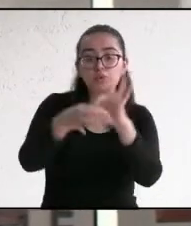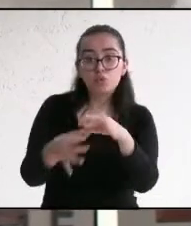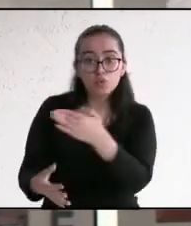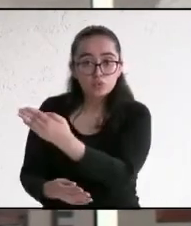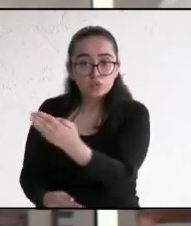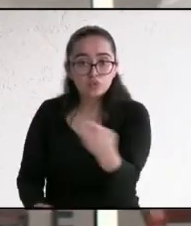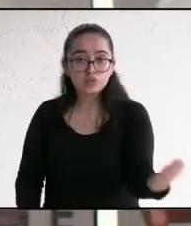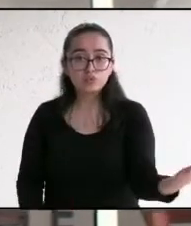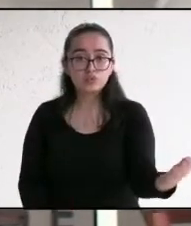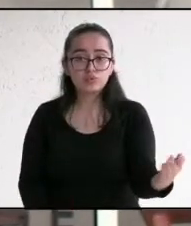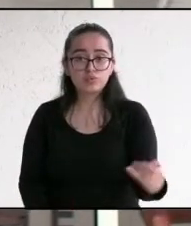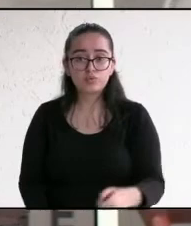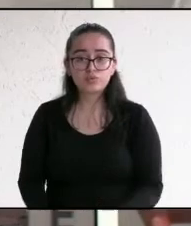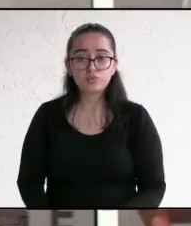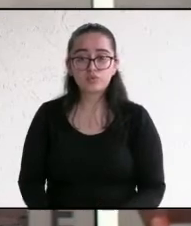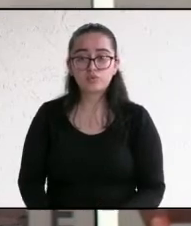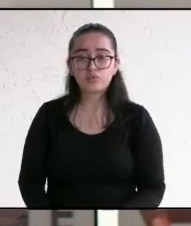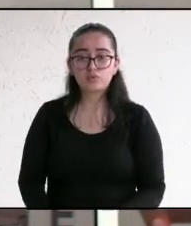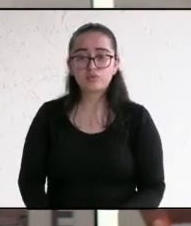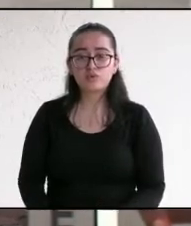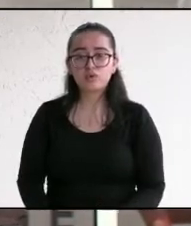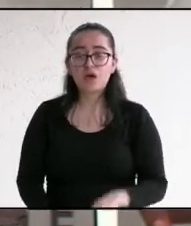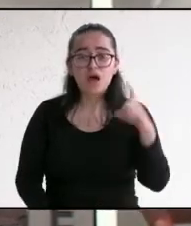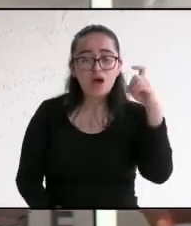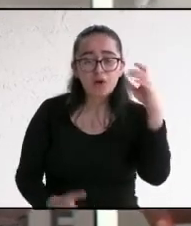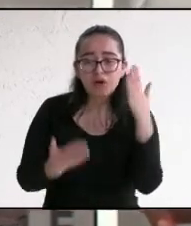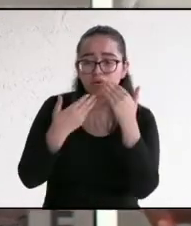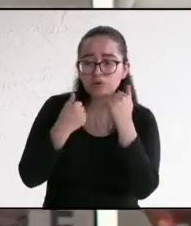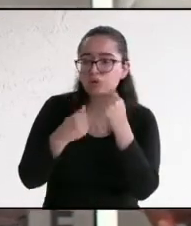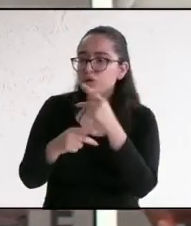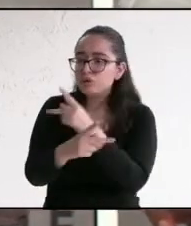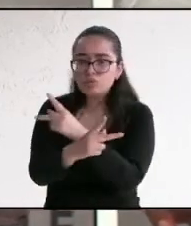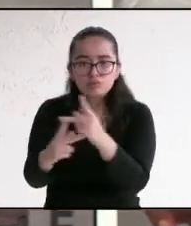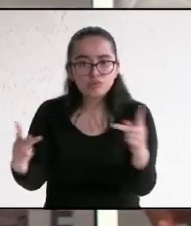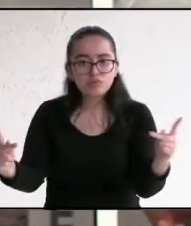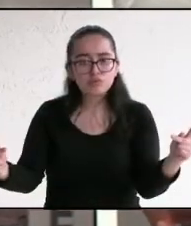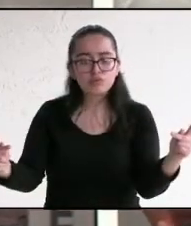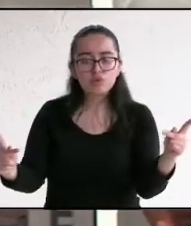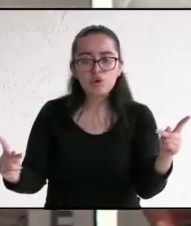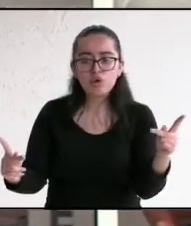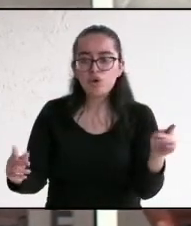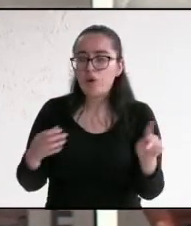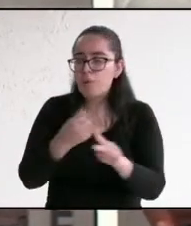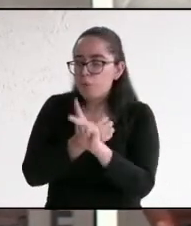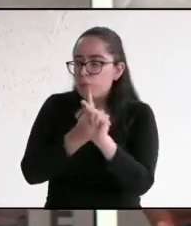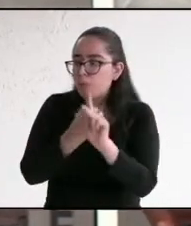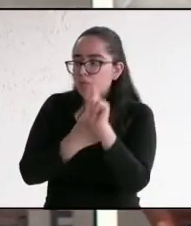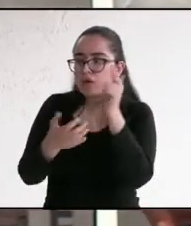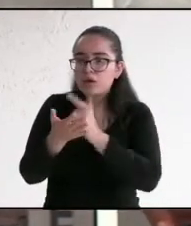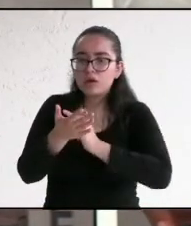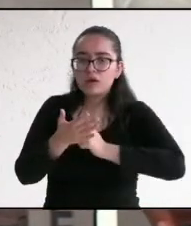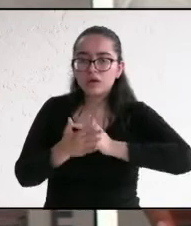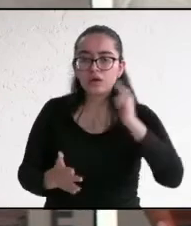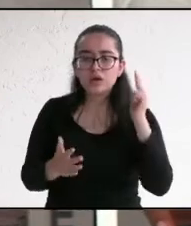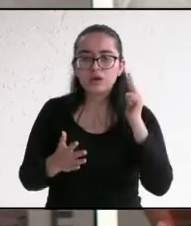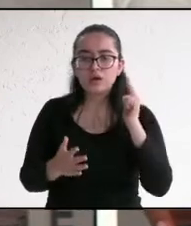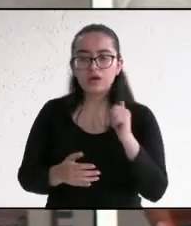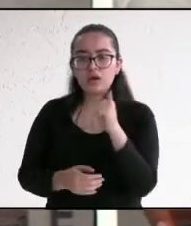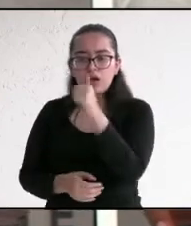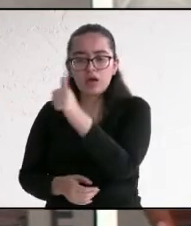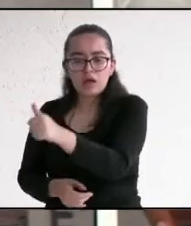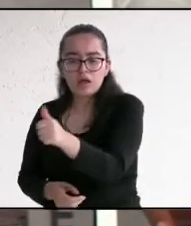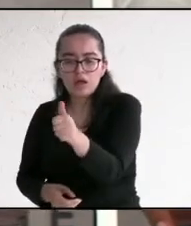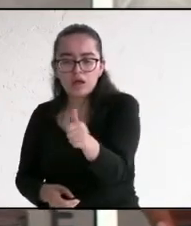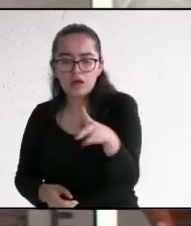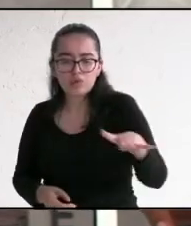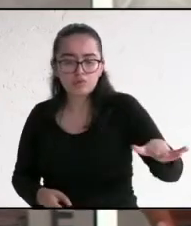Yo sé que todos los ciudadanos tienen el problema de desabasto de agua y no dudarán en participar. Así que por medio de cada congregación podemos